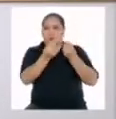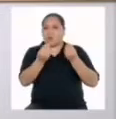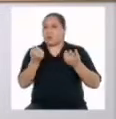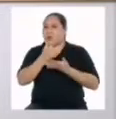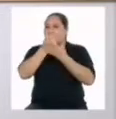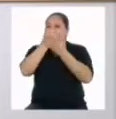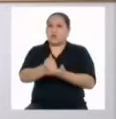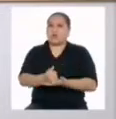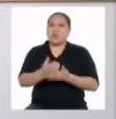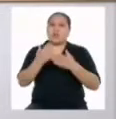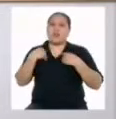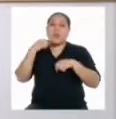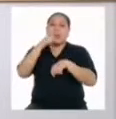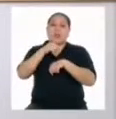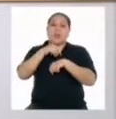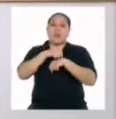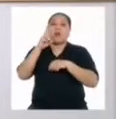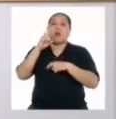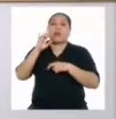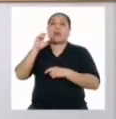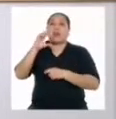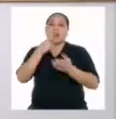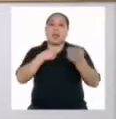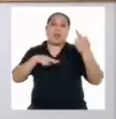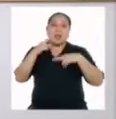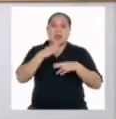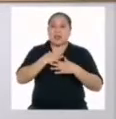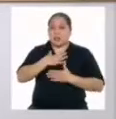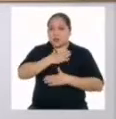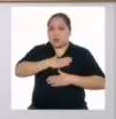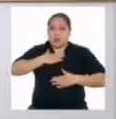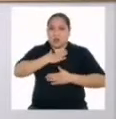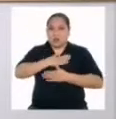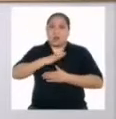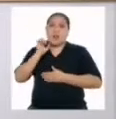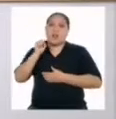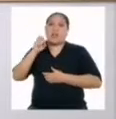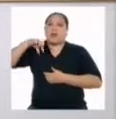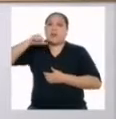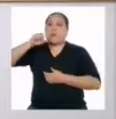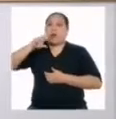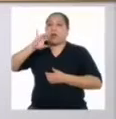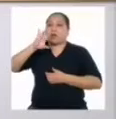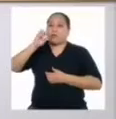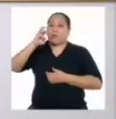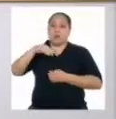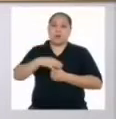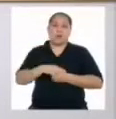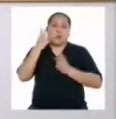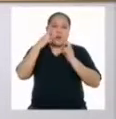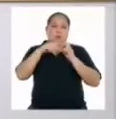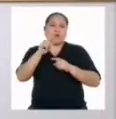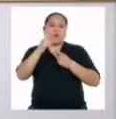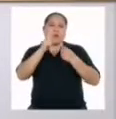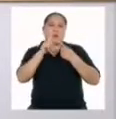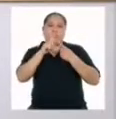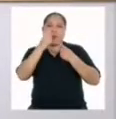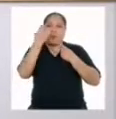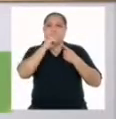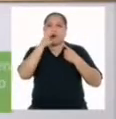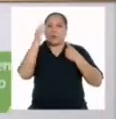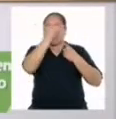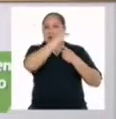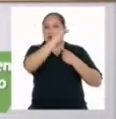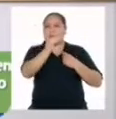beneficios de contar con espacios de recreación y esparcimiento. Veamos el primer beneficio que menciona este